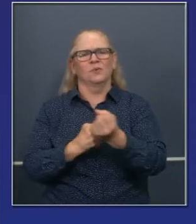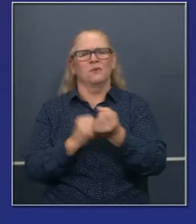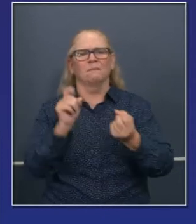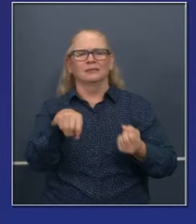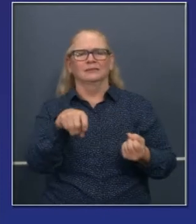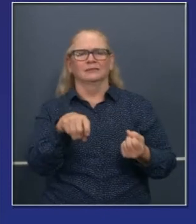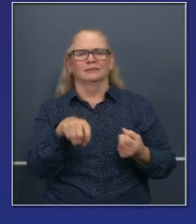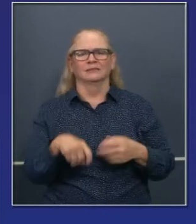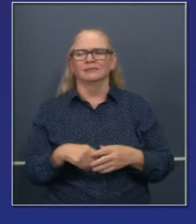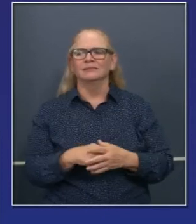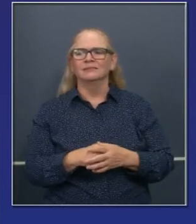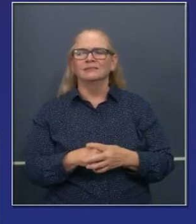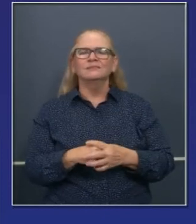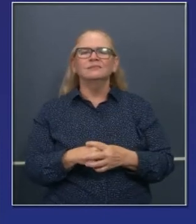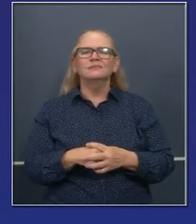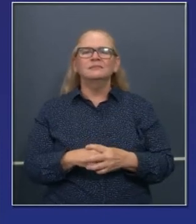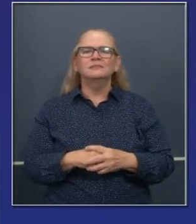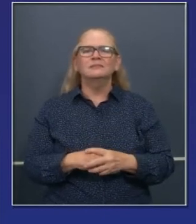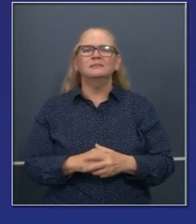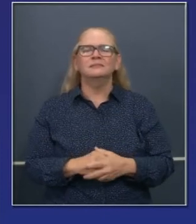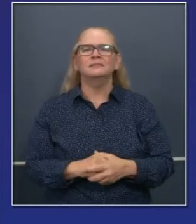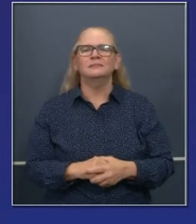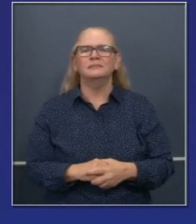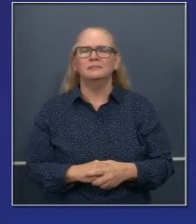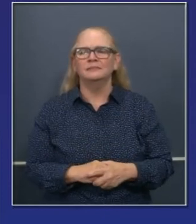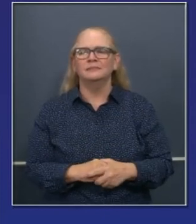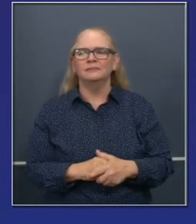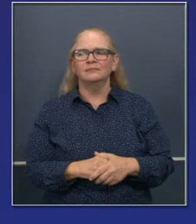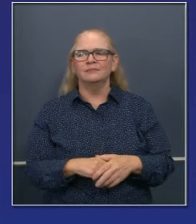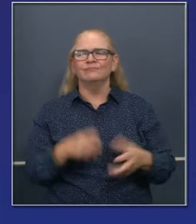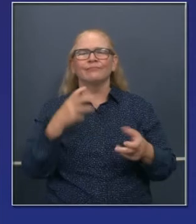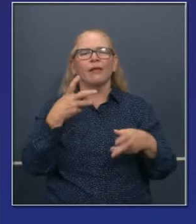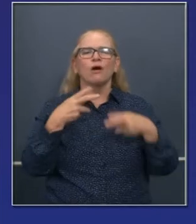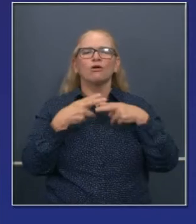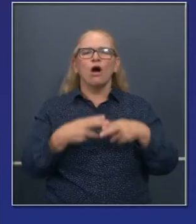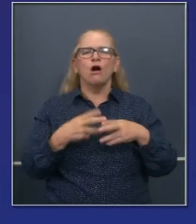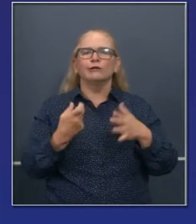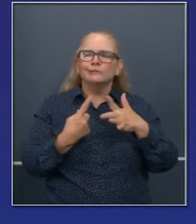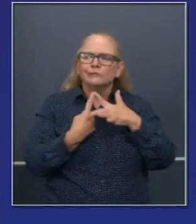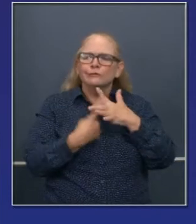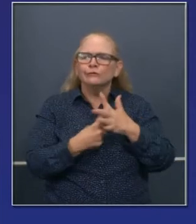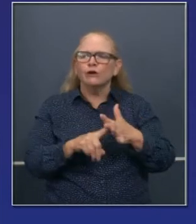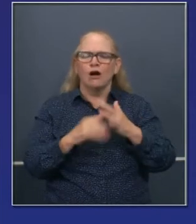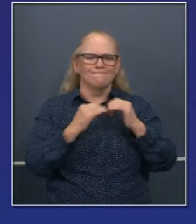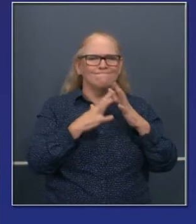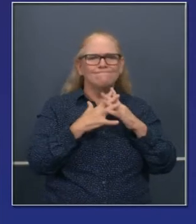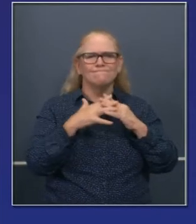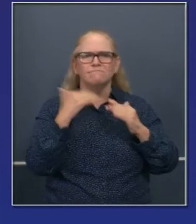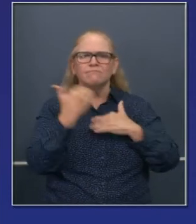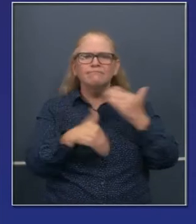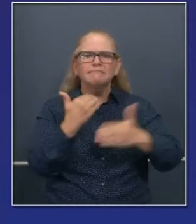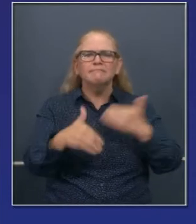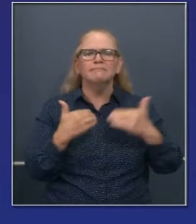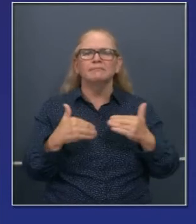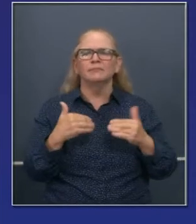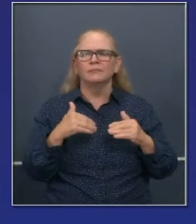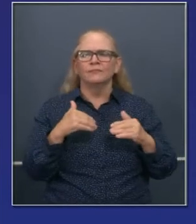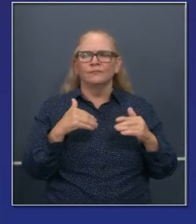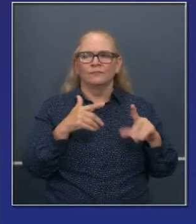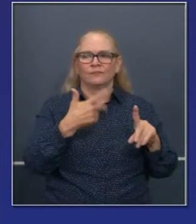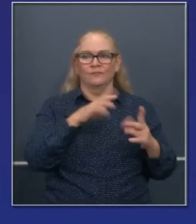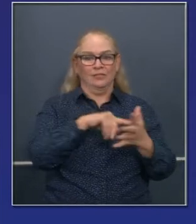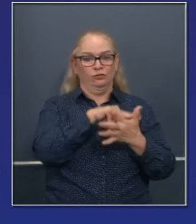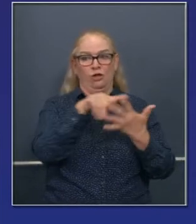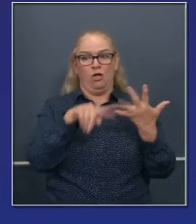la palabra shovel ready, o sea, listos para acabar, pero son proyectos que ya están listos y hay muchos que ya tienen sus